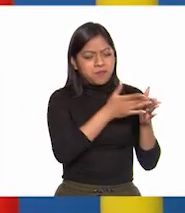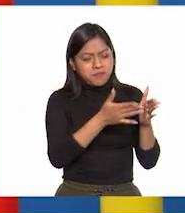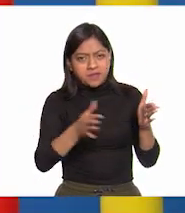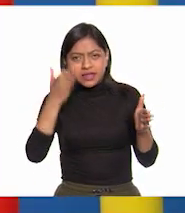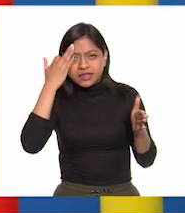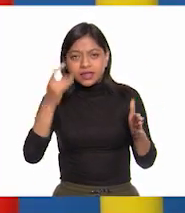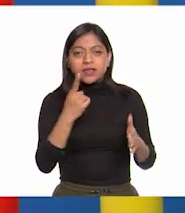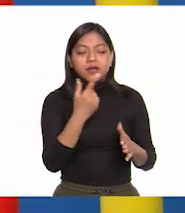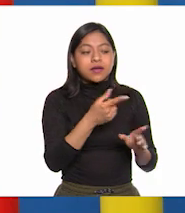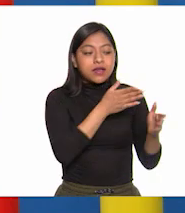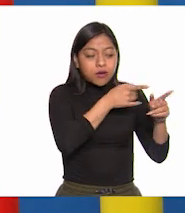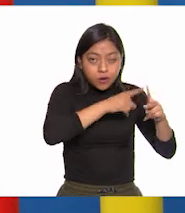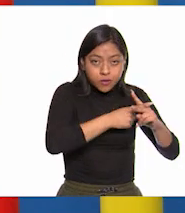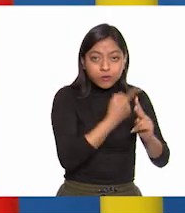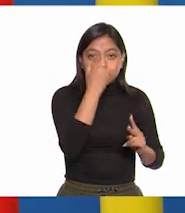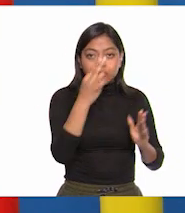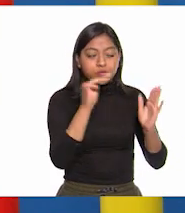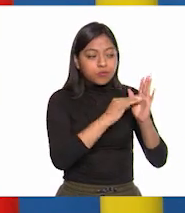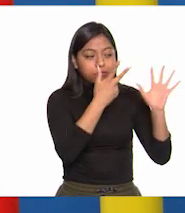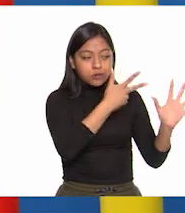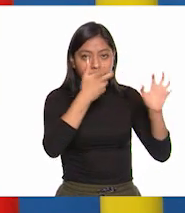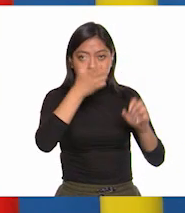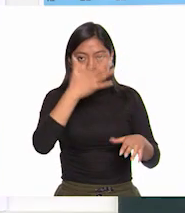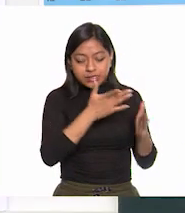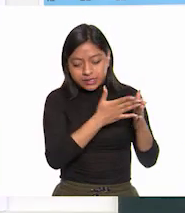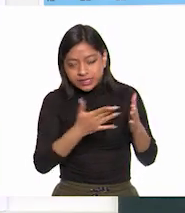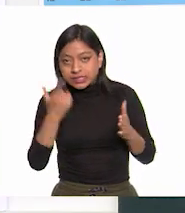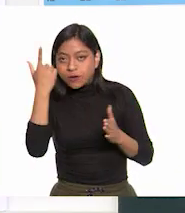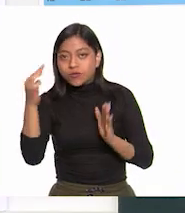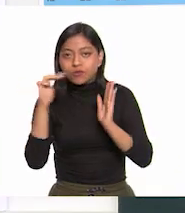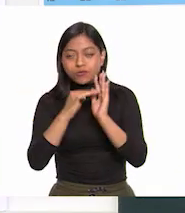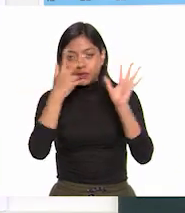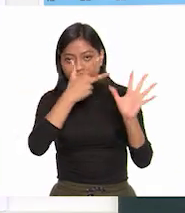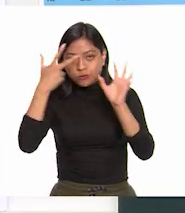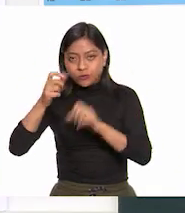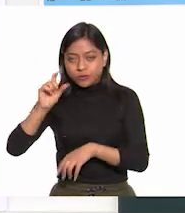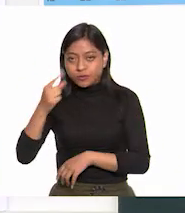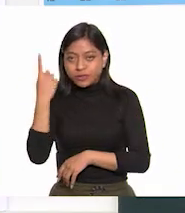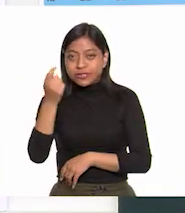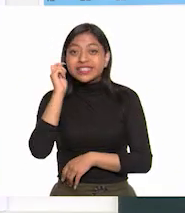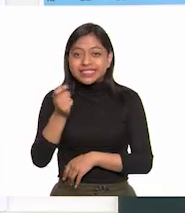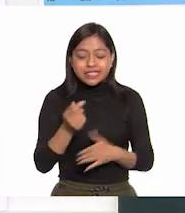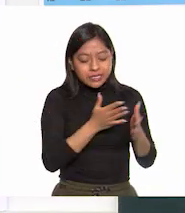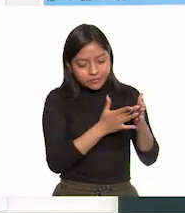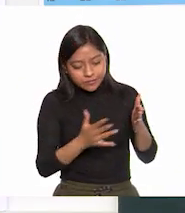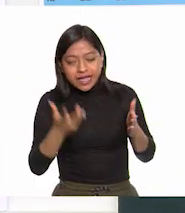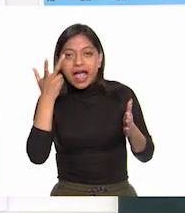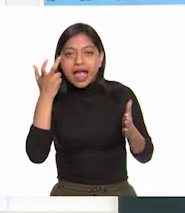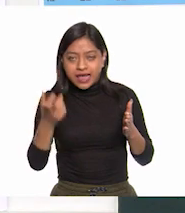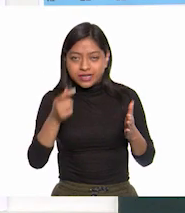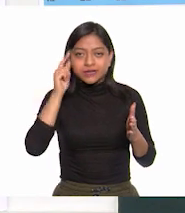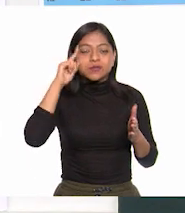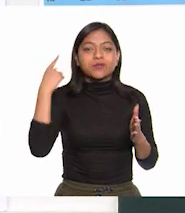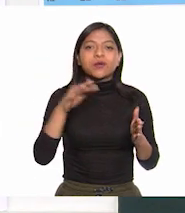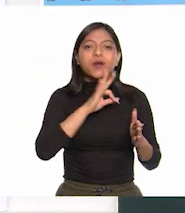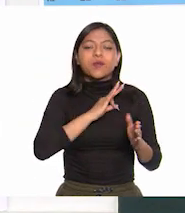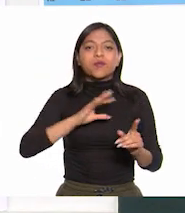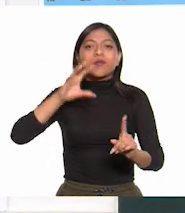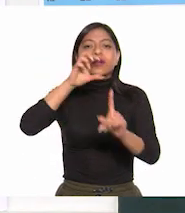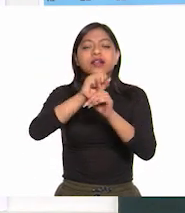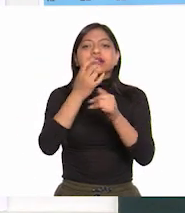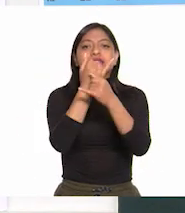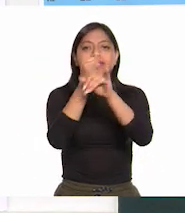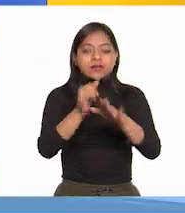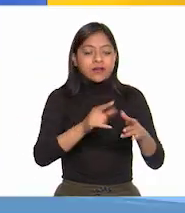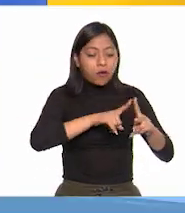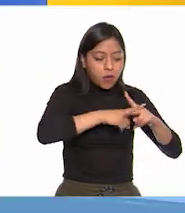va de 1810 a 1821. Supongo que ese es el periodo que abarcó el movimiento desde el principio hasta